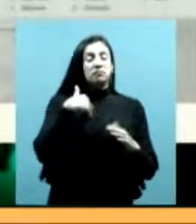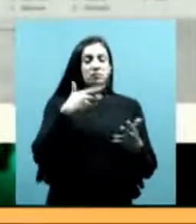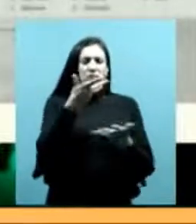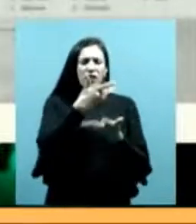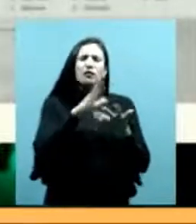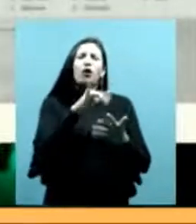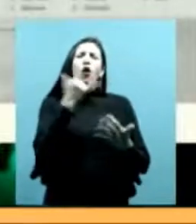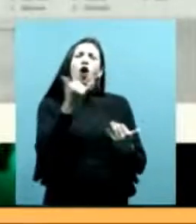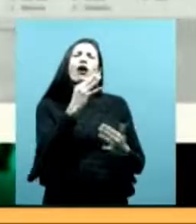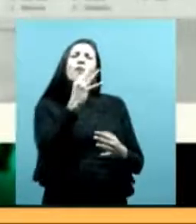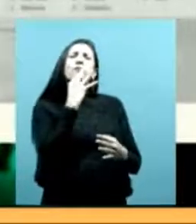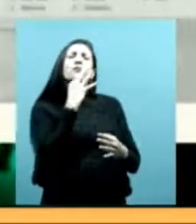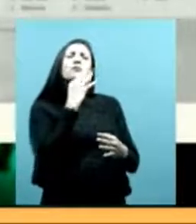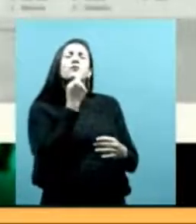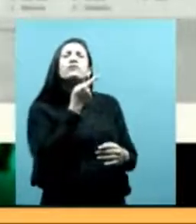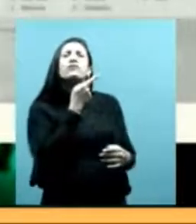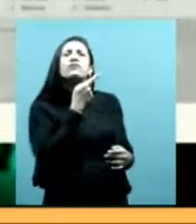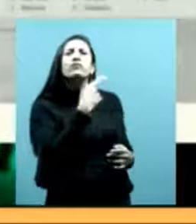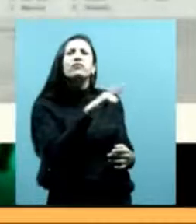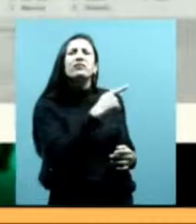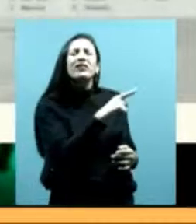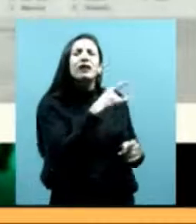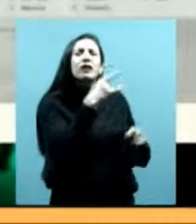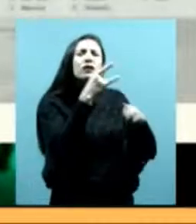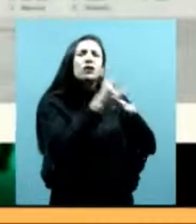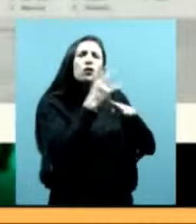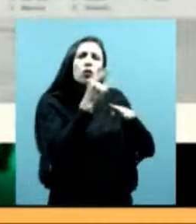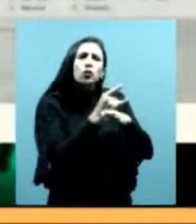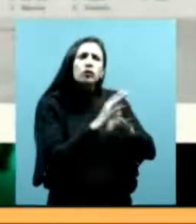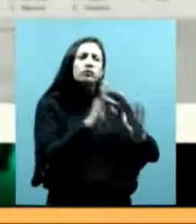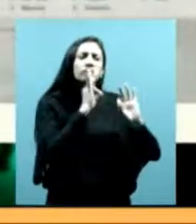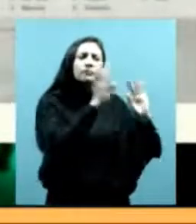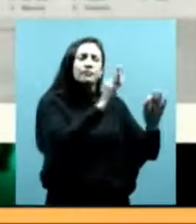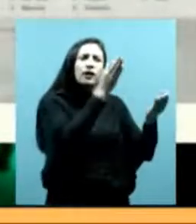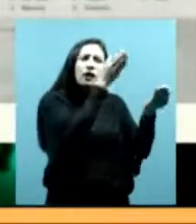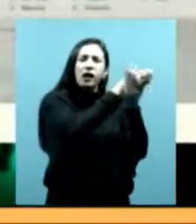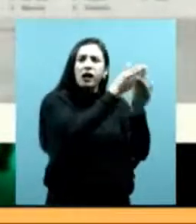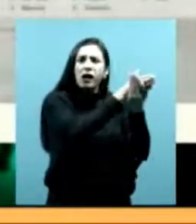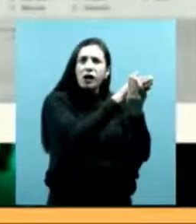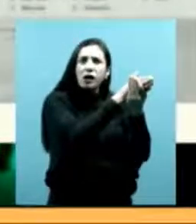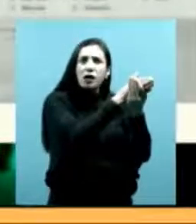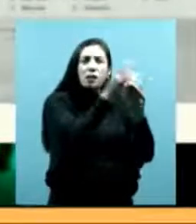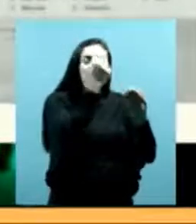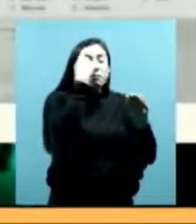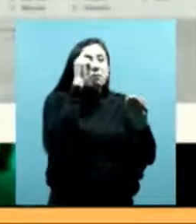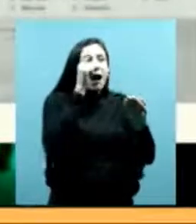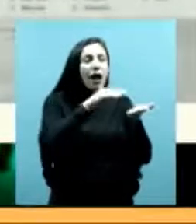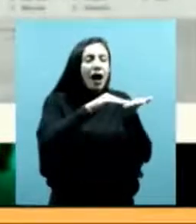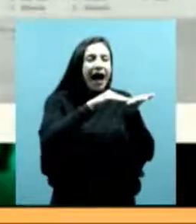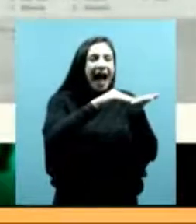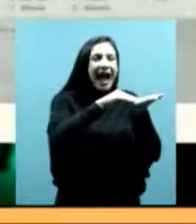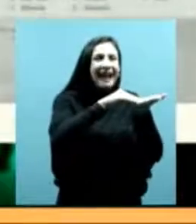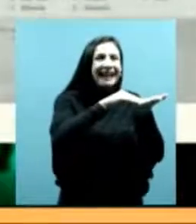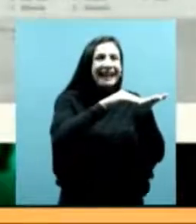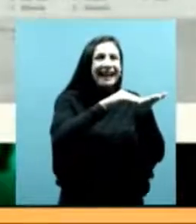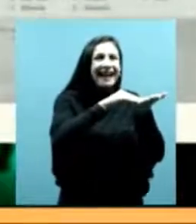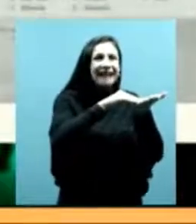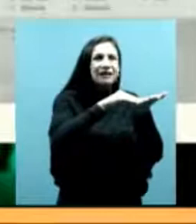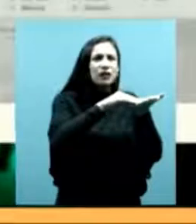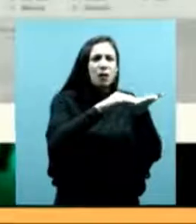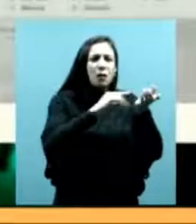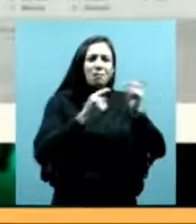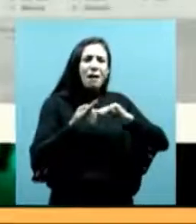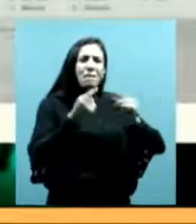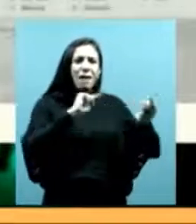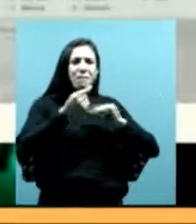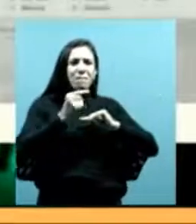un uso habitual del archivo para dirimir conflictos territoriales. Es importante poner esto en